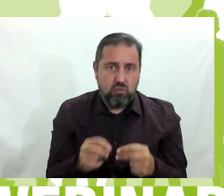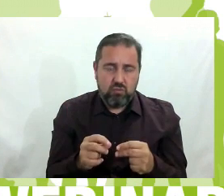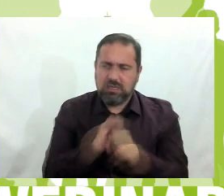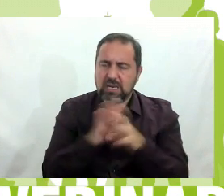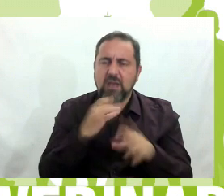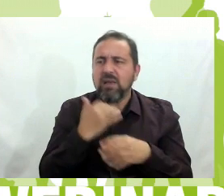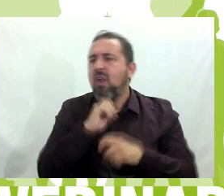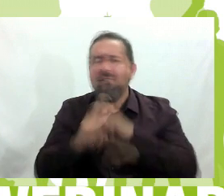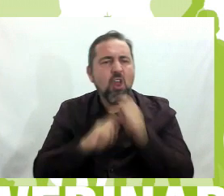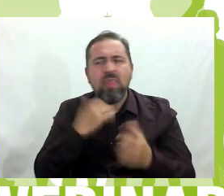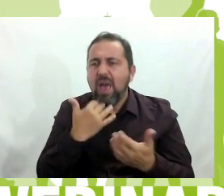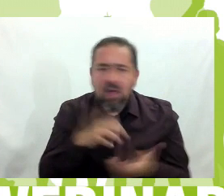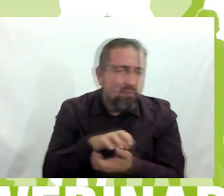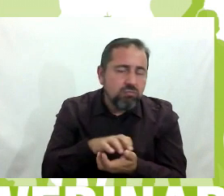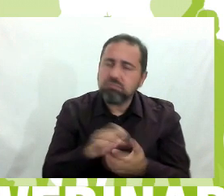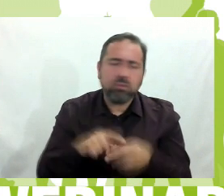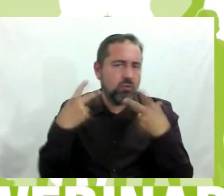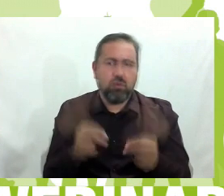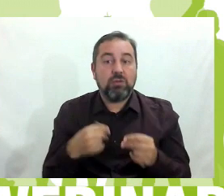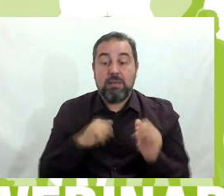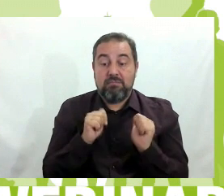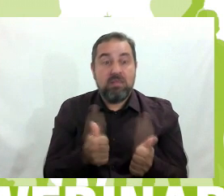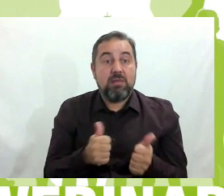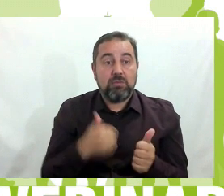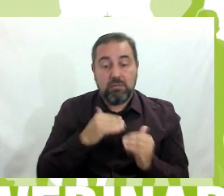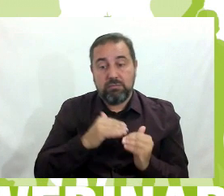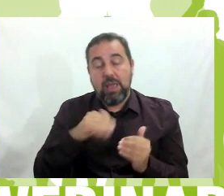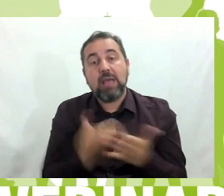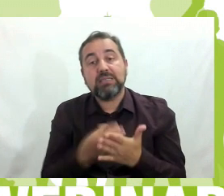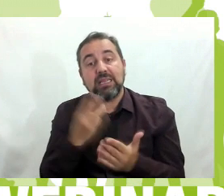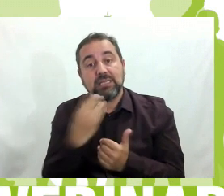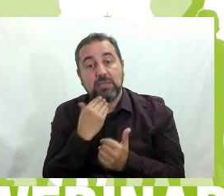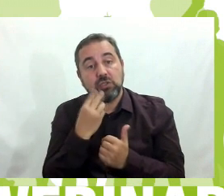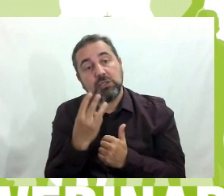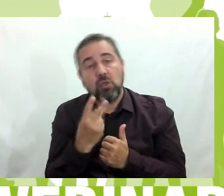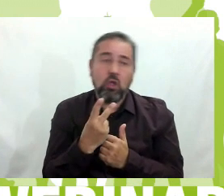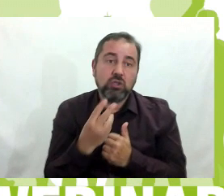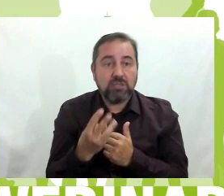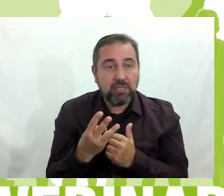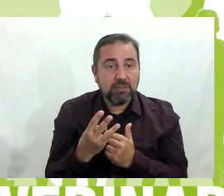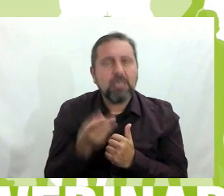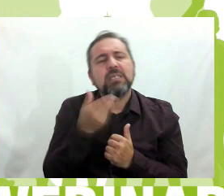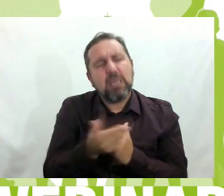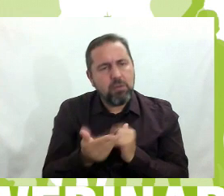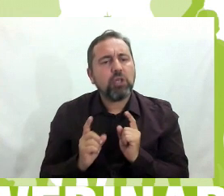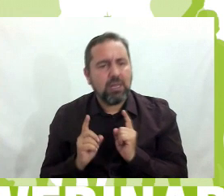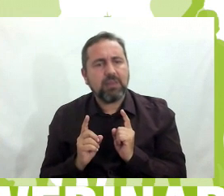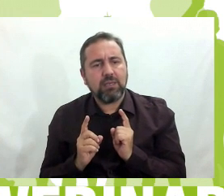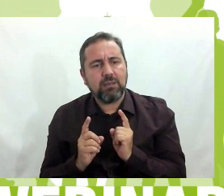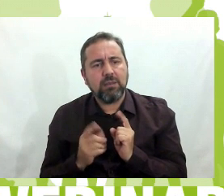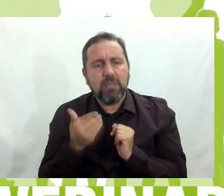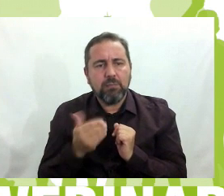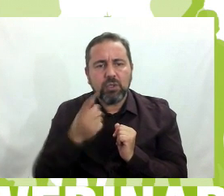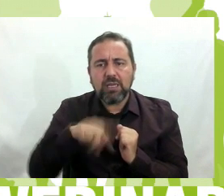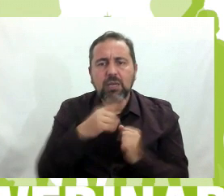la violencia. Y eso cuando se empieza a hacer desde que llegan a los tres años, dos, tres, es importante que lo